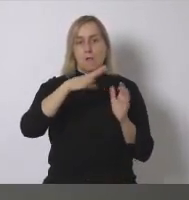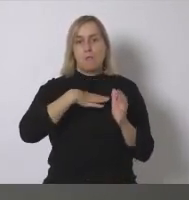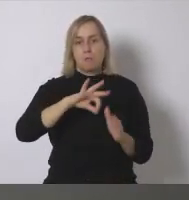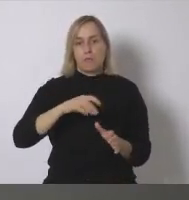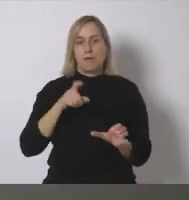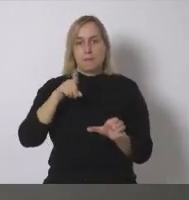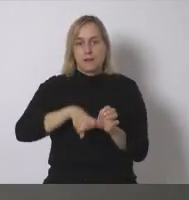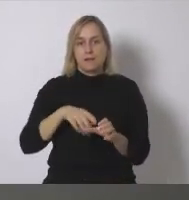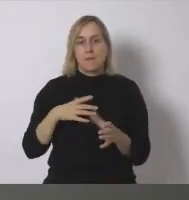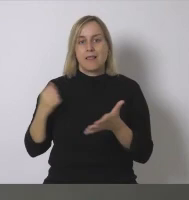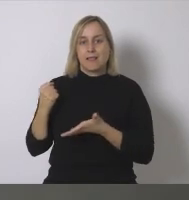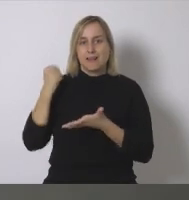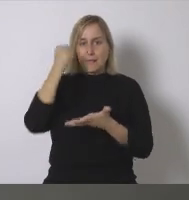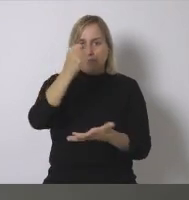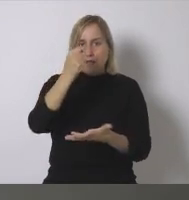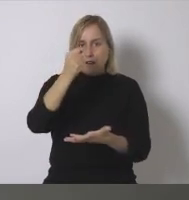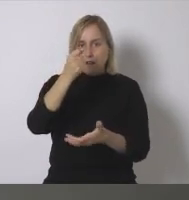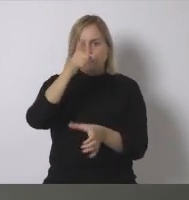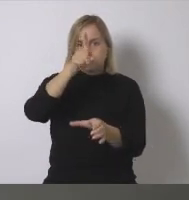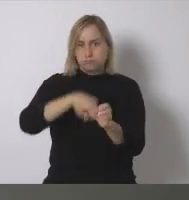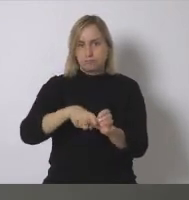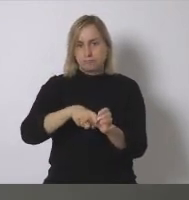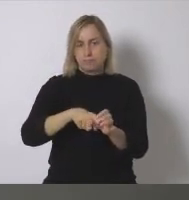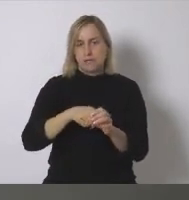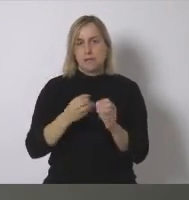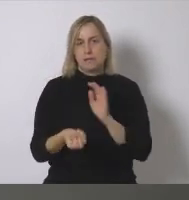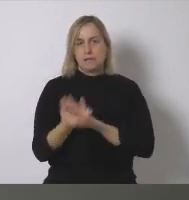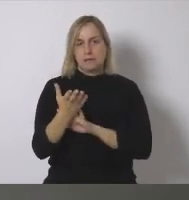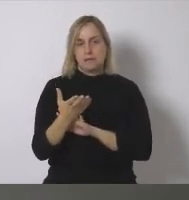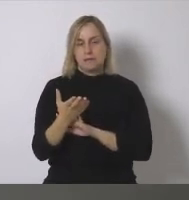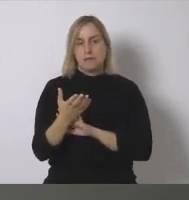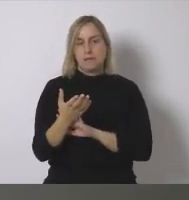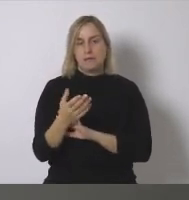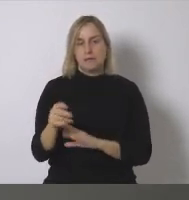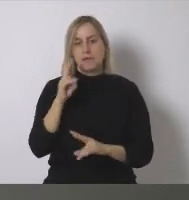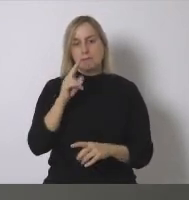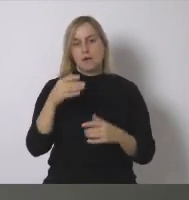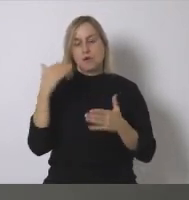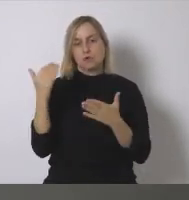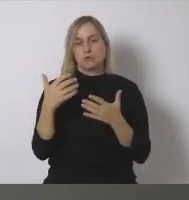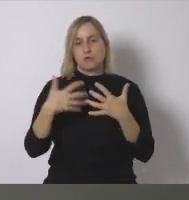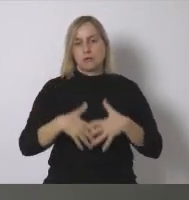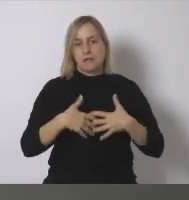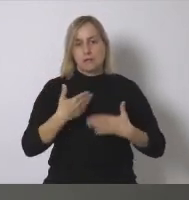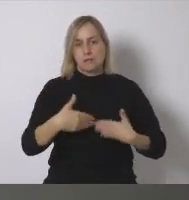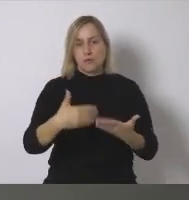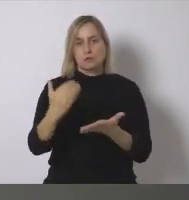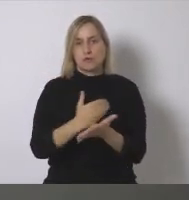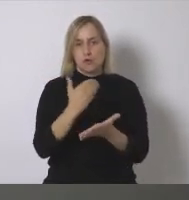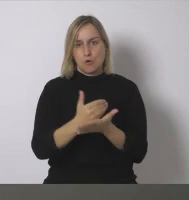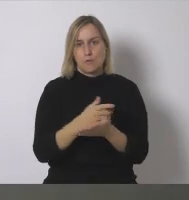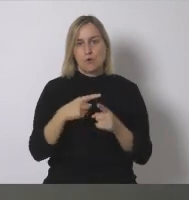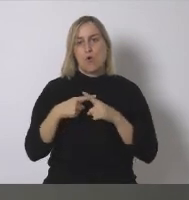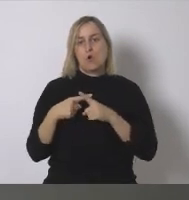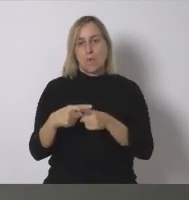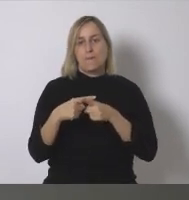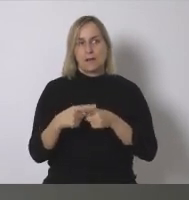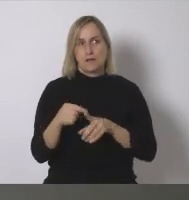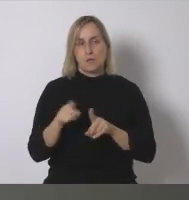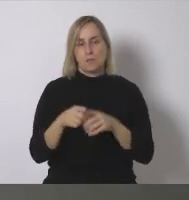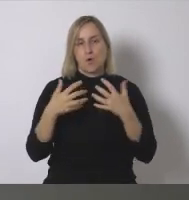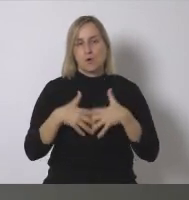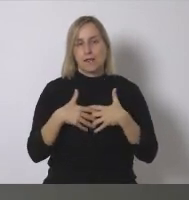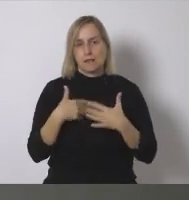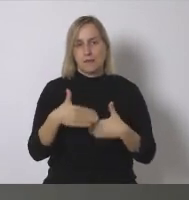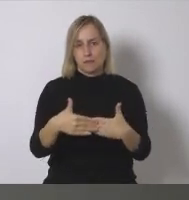participar del capital de esta planta y ver los rendimientos económicos compartir digamos esos rendimientos